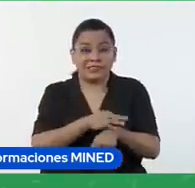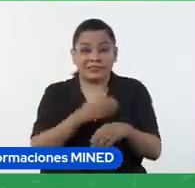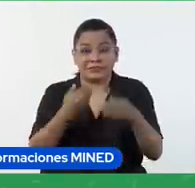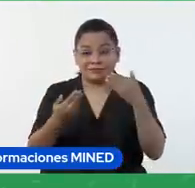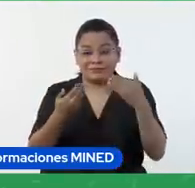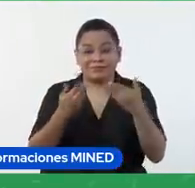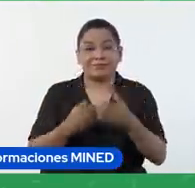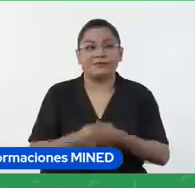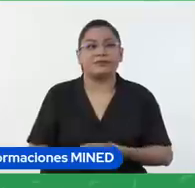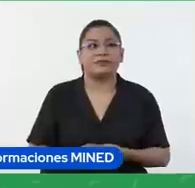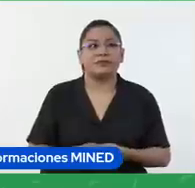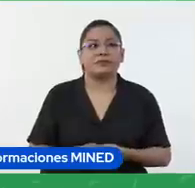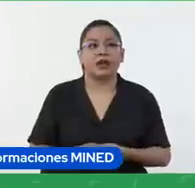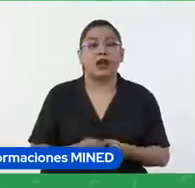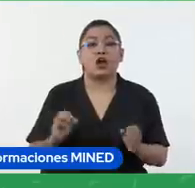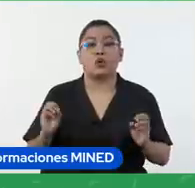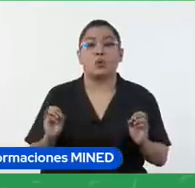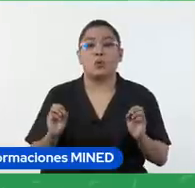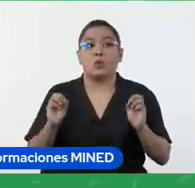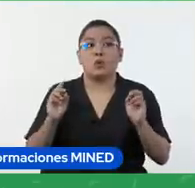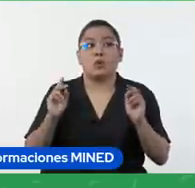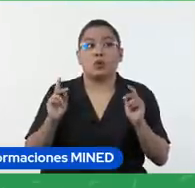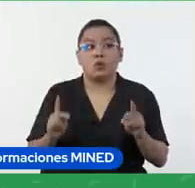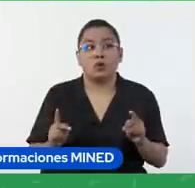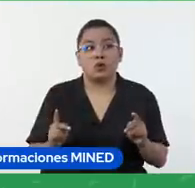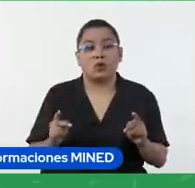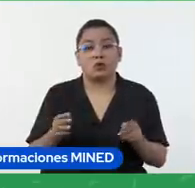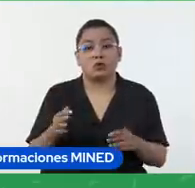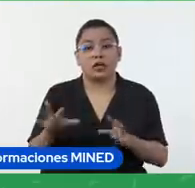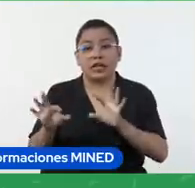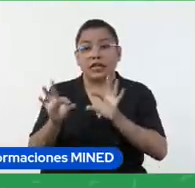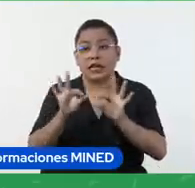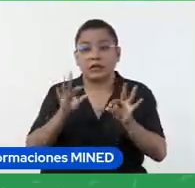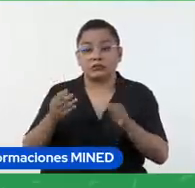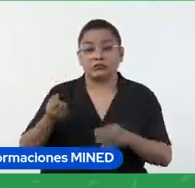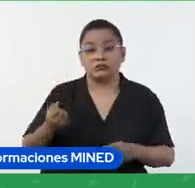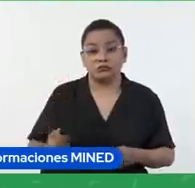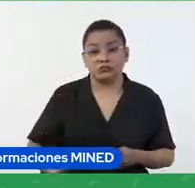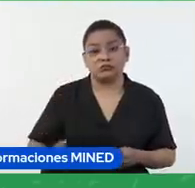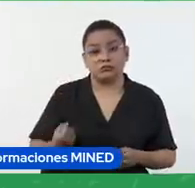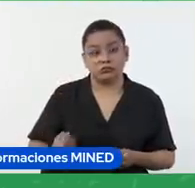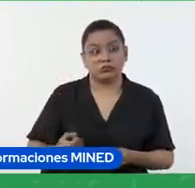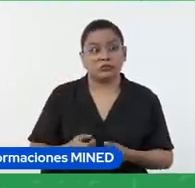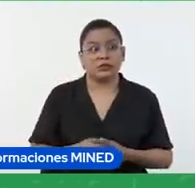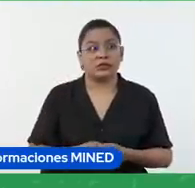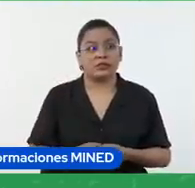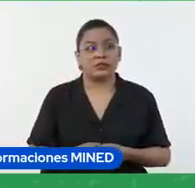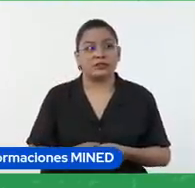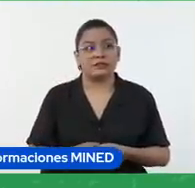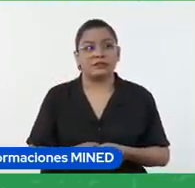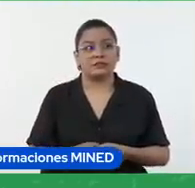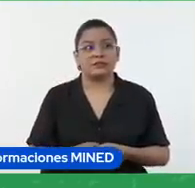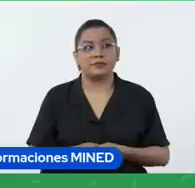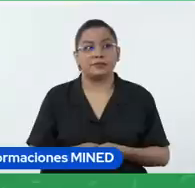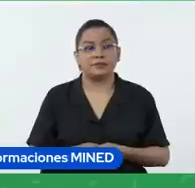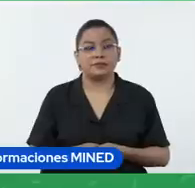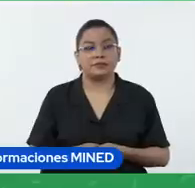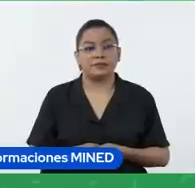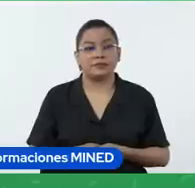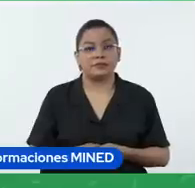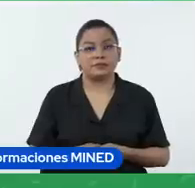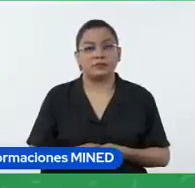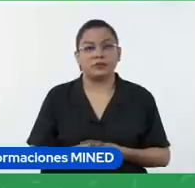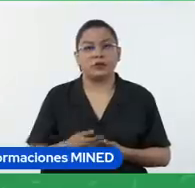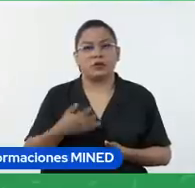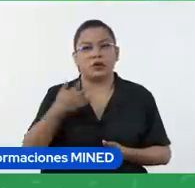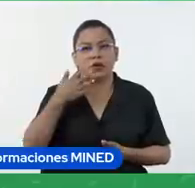ha habido oportunidades en que pregunto a los estudiantes ya ¿qué vimos la clase anterior? ¿o qué contenido? ¿qué